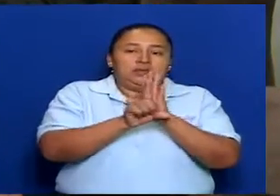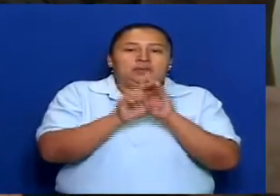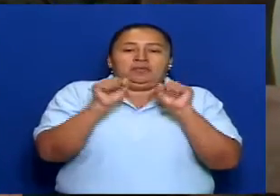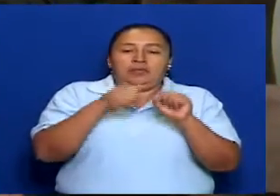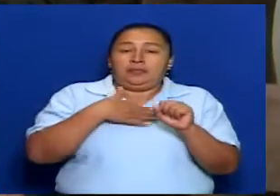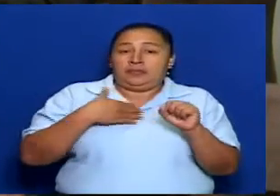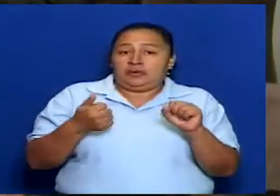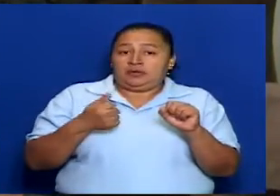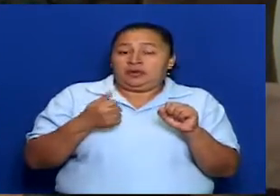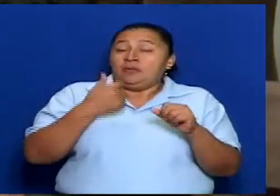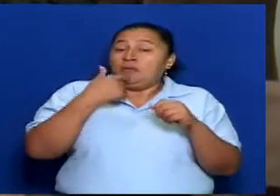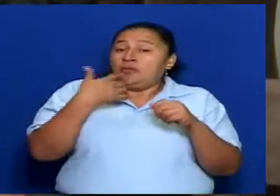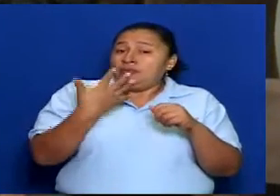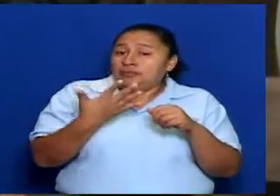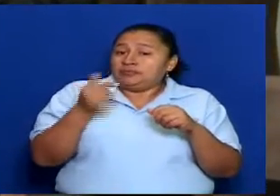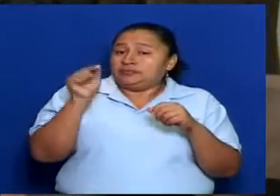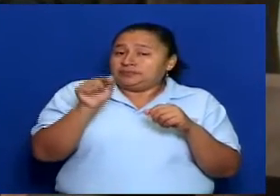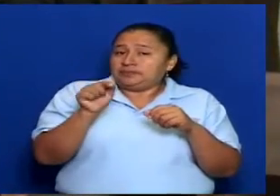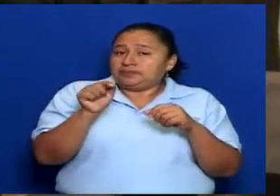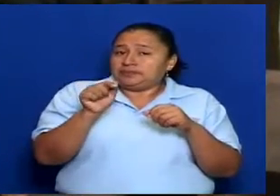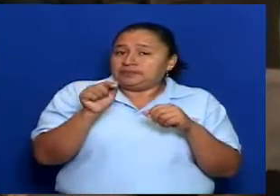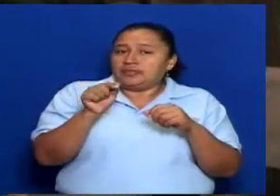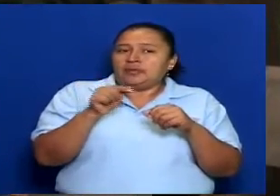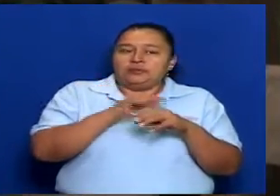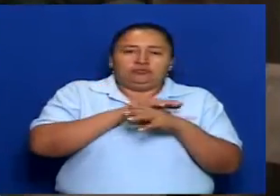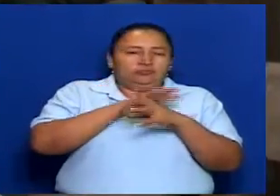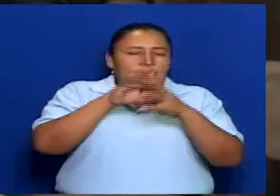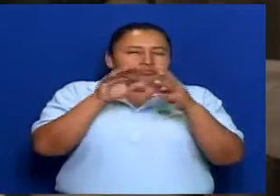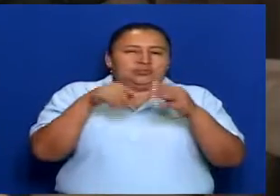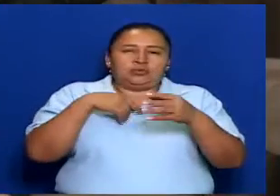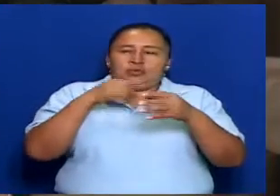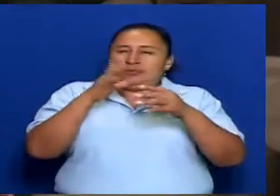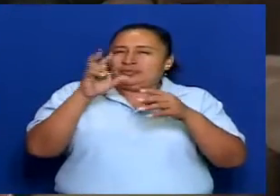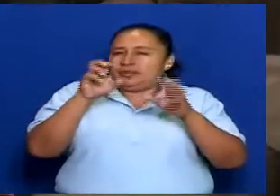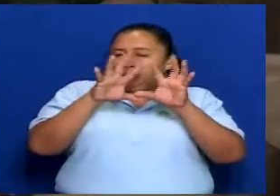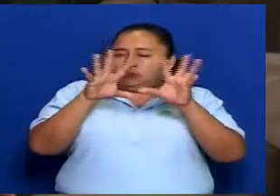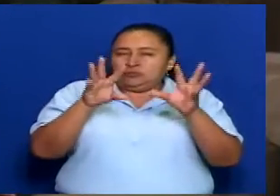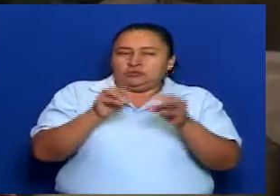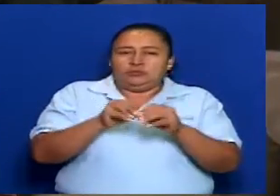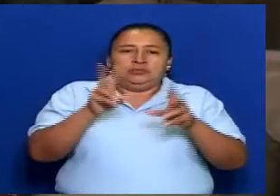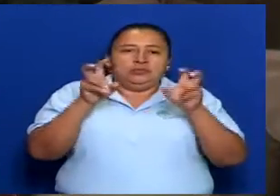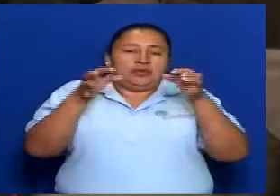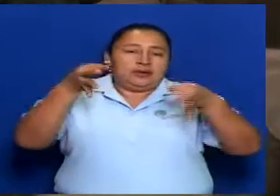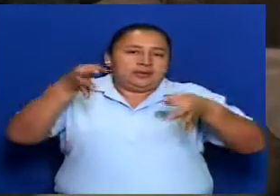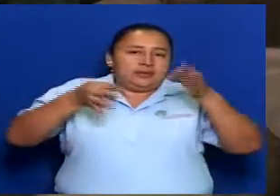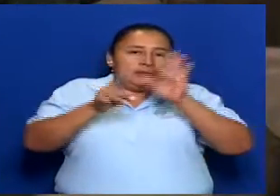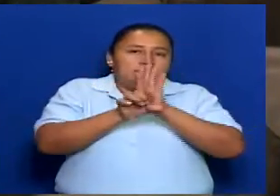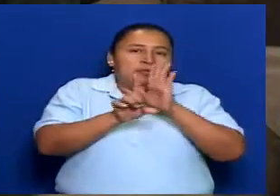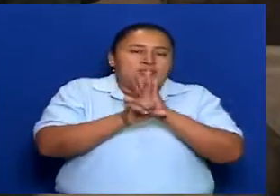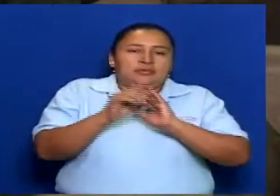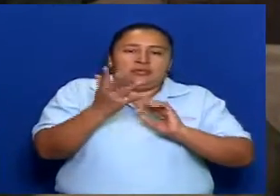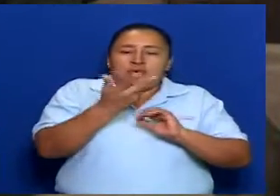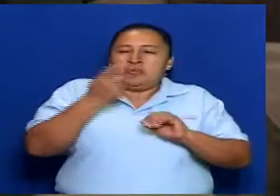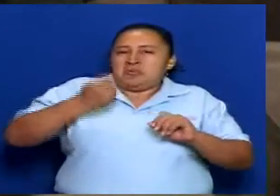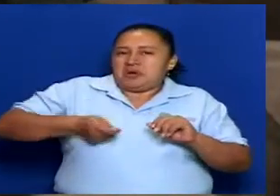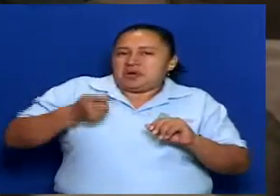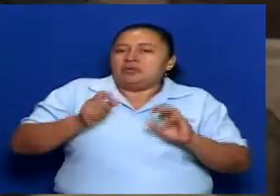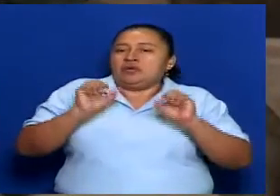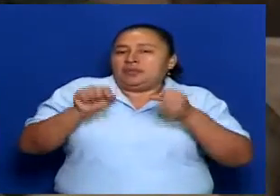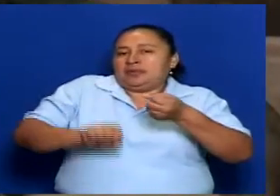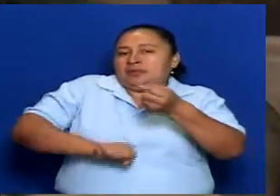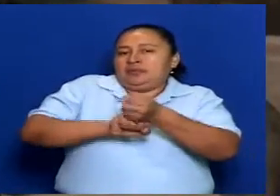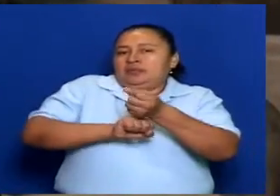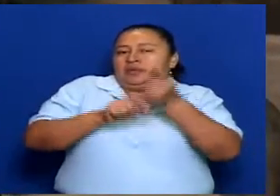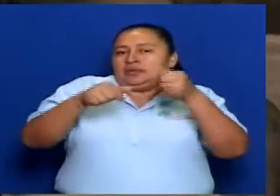Para eso, entonces, está toda la parte jurídica de la Asamblea Nacional que puede apoyar